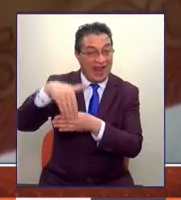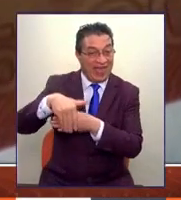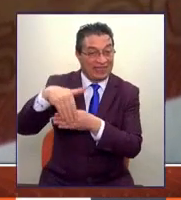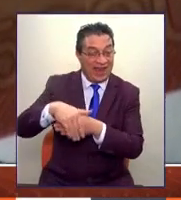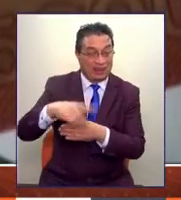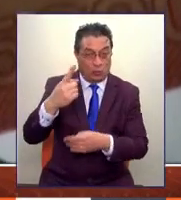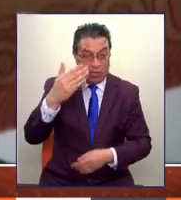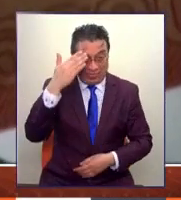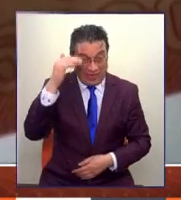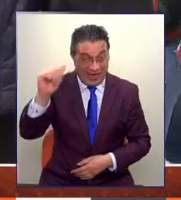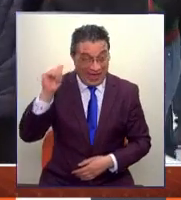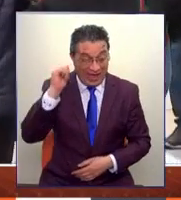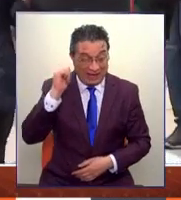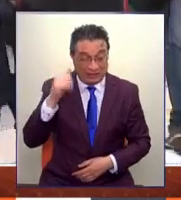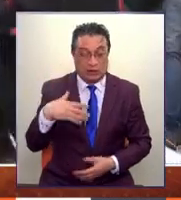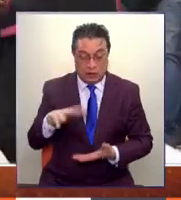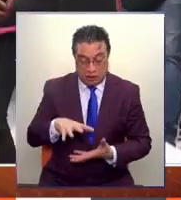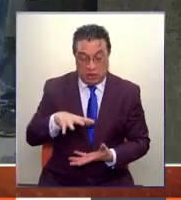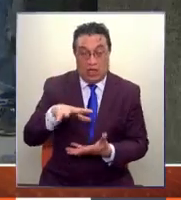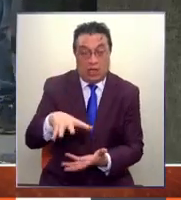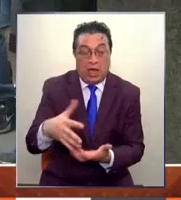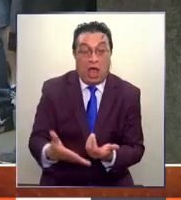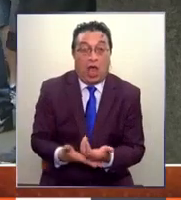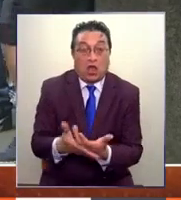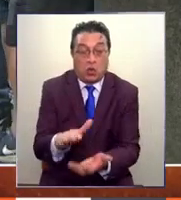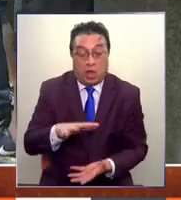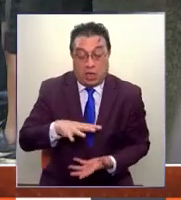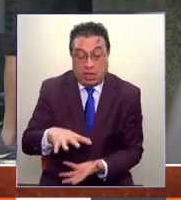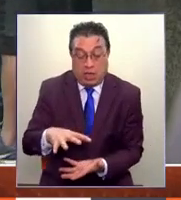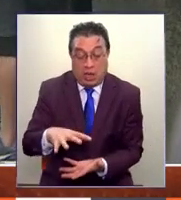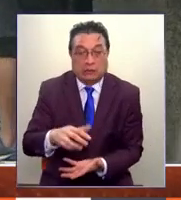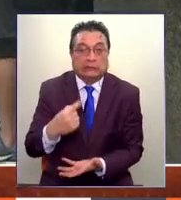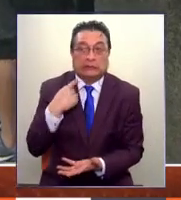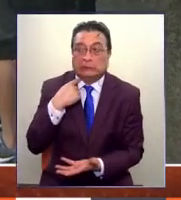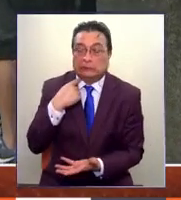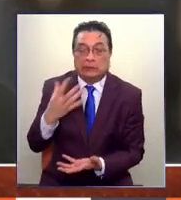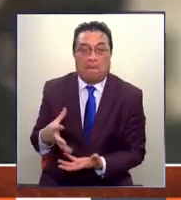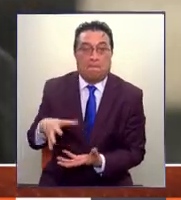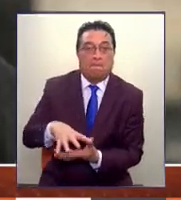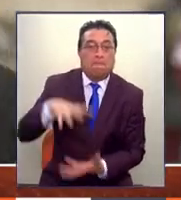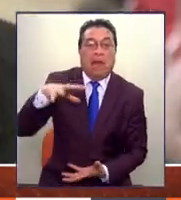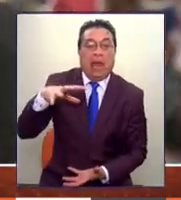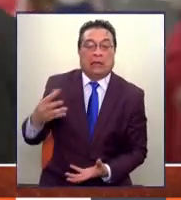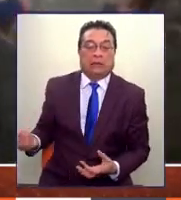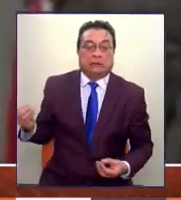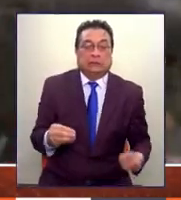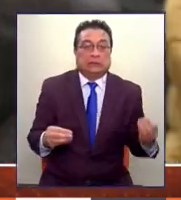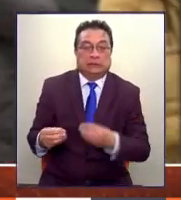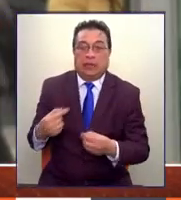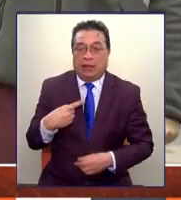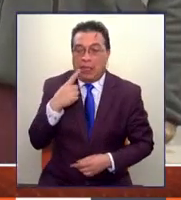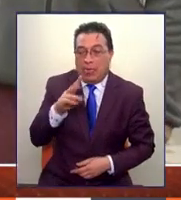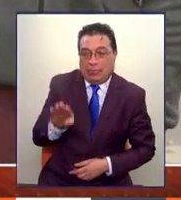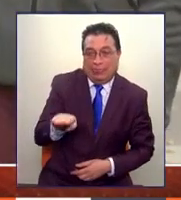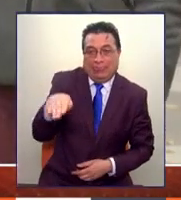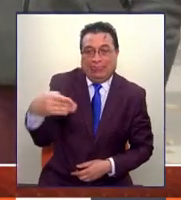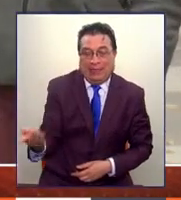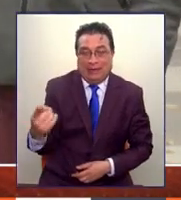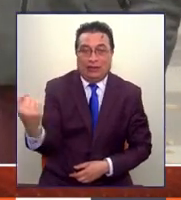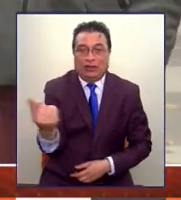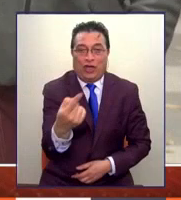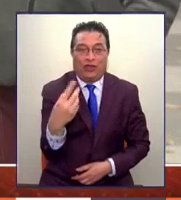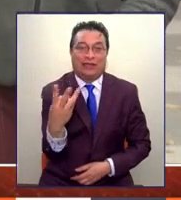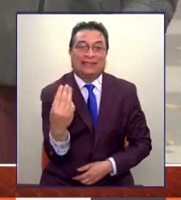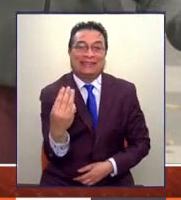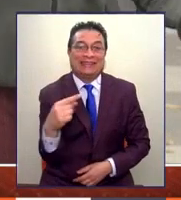el día, ¿cierto?, al paquete de ayuda para la clase media como parte del intento de dar vuelta a los parlamentarios de Renovación Nacional y de la UDI.